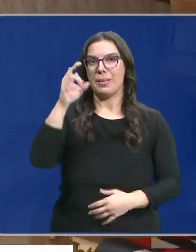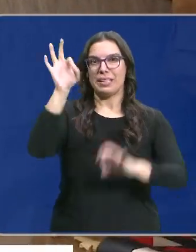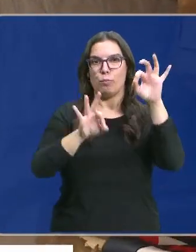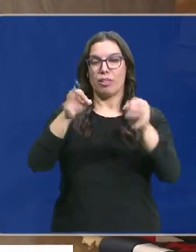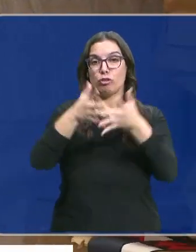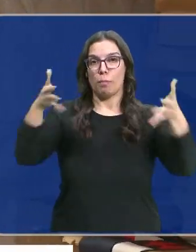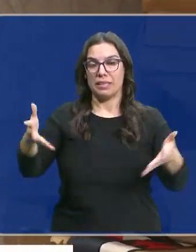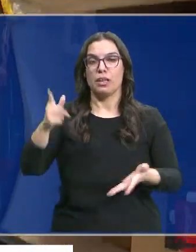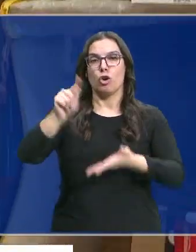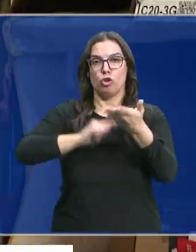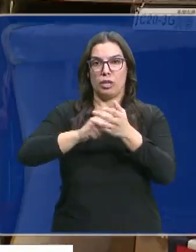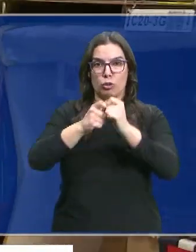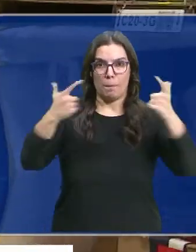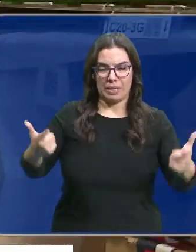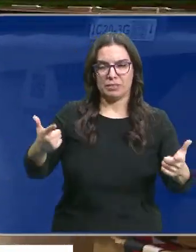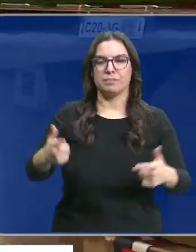plantilla y flota.